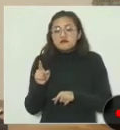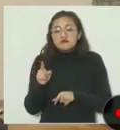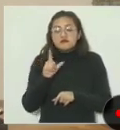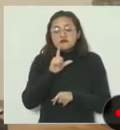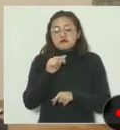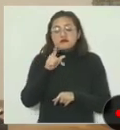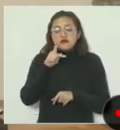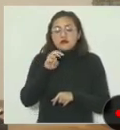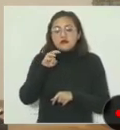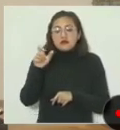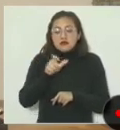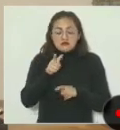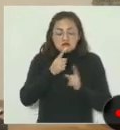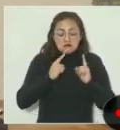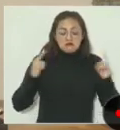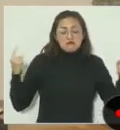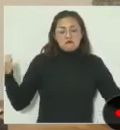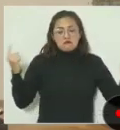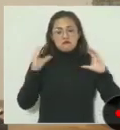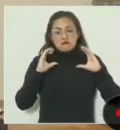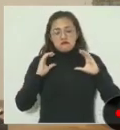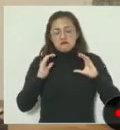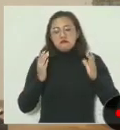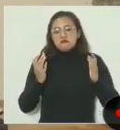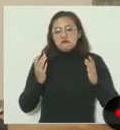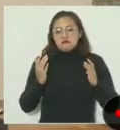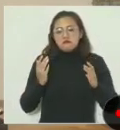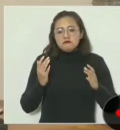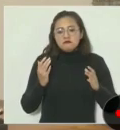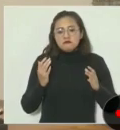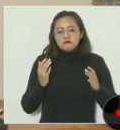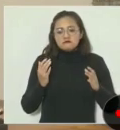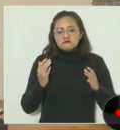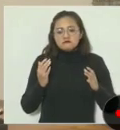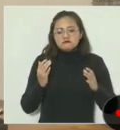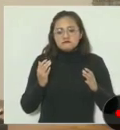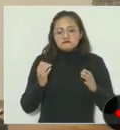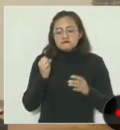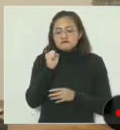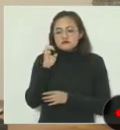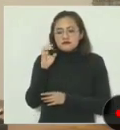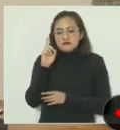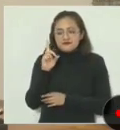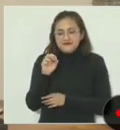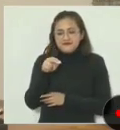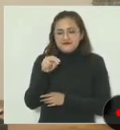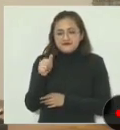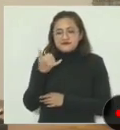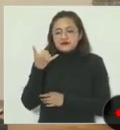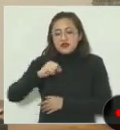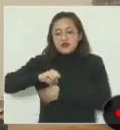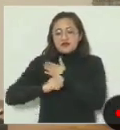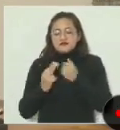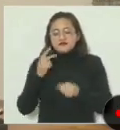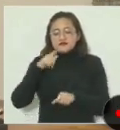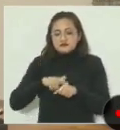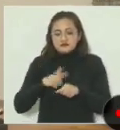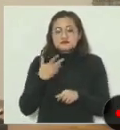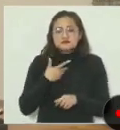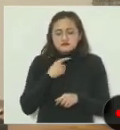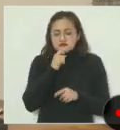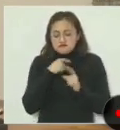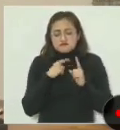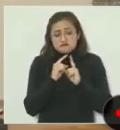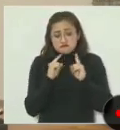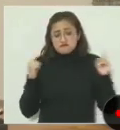llega Pemex a Cordona y lo que hace, llega Sedena a Cordona con Guardia Nacional, nosotros también a